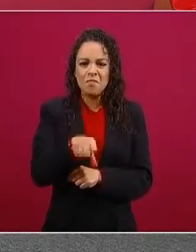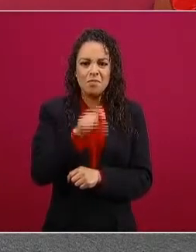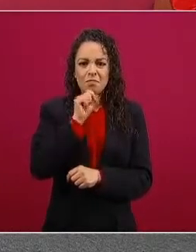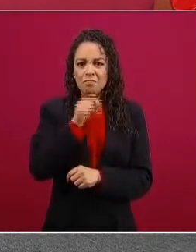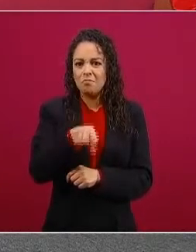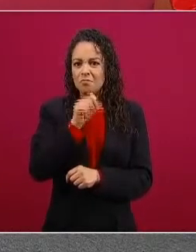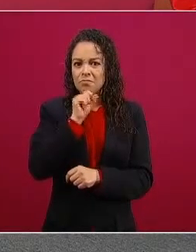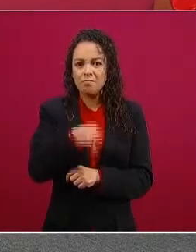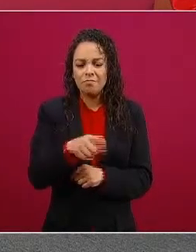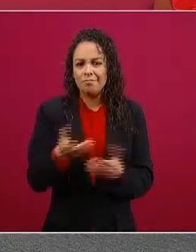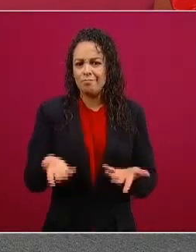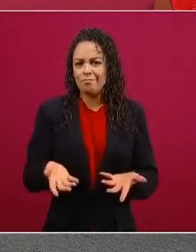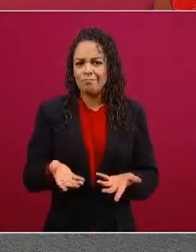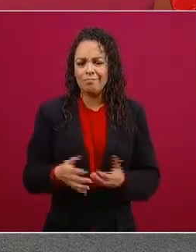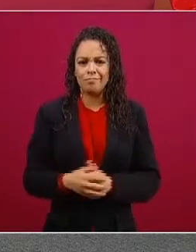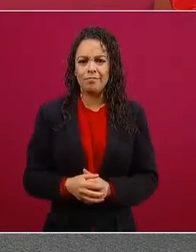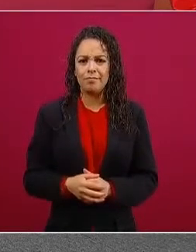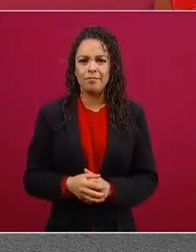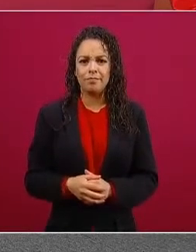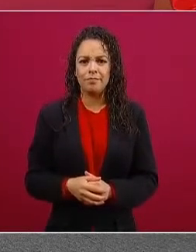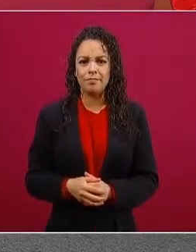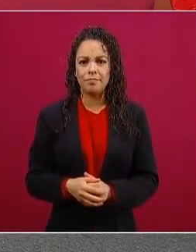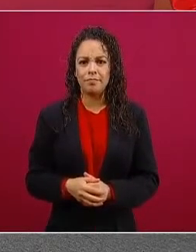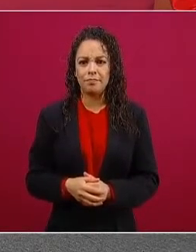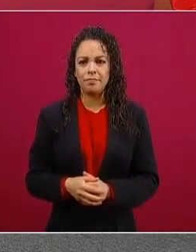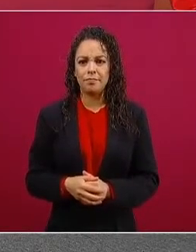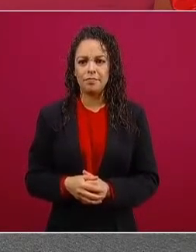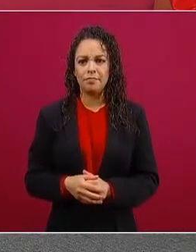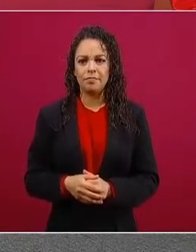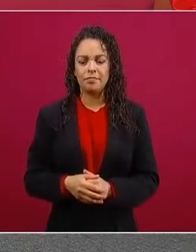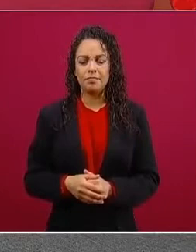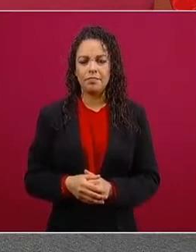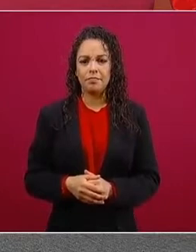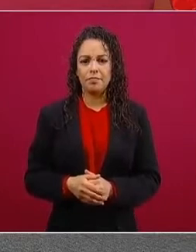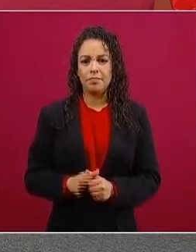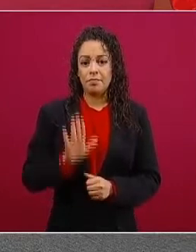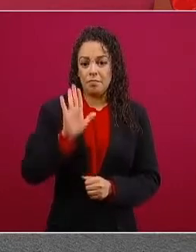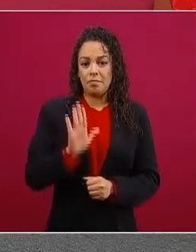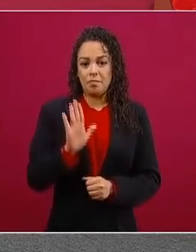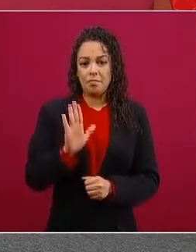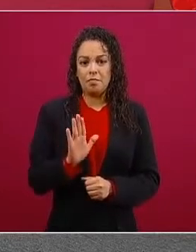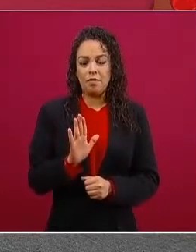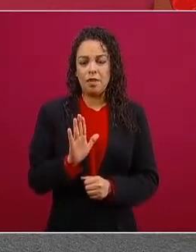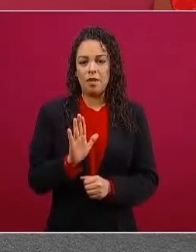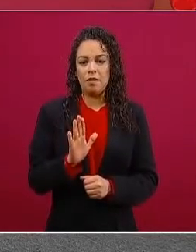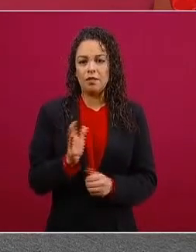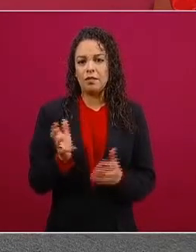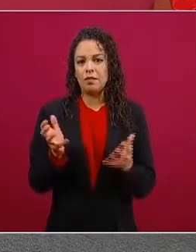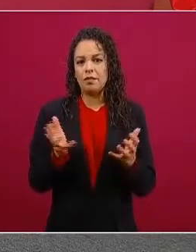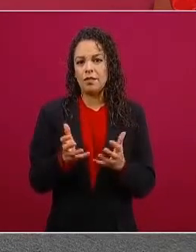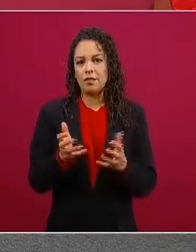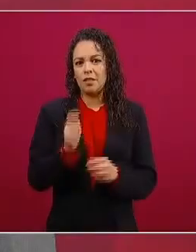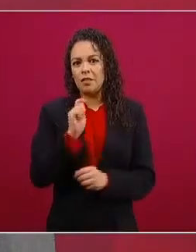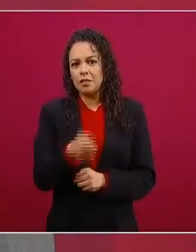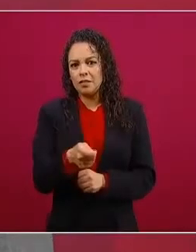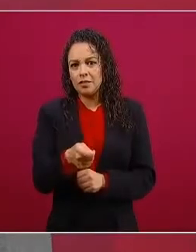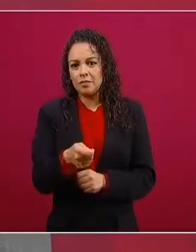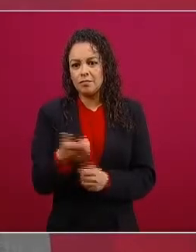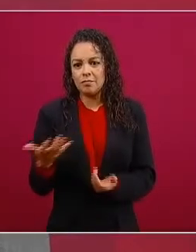del mismo esquema como si lo hubiese hecho a ASPE